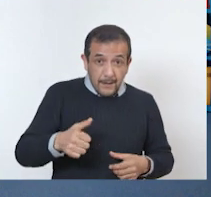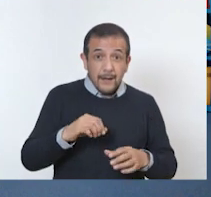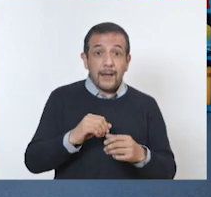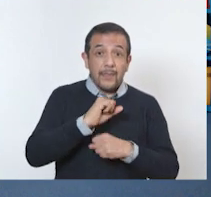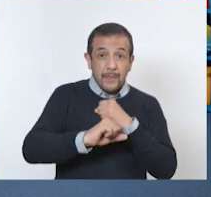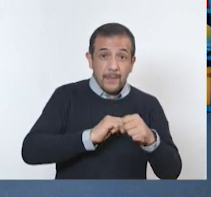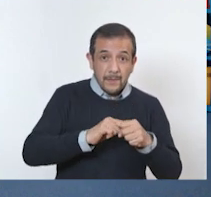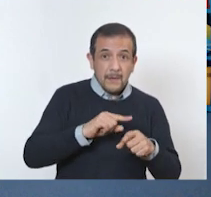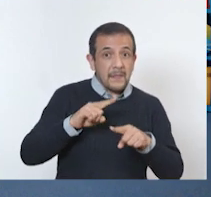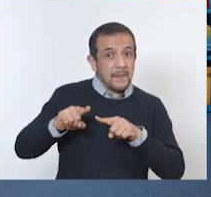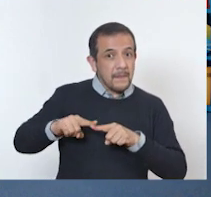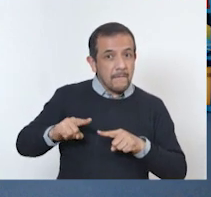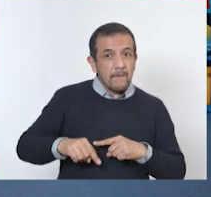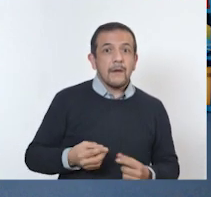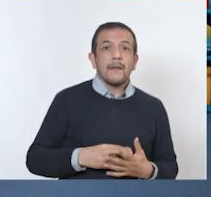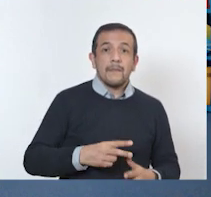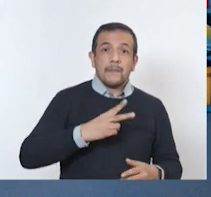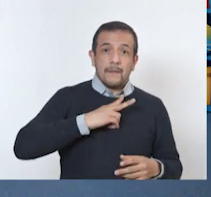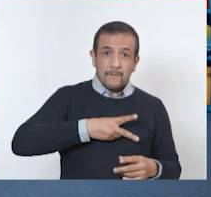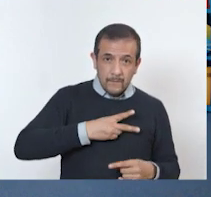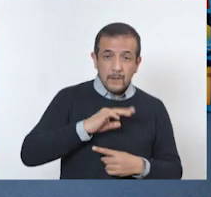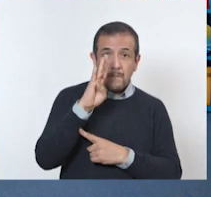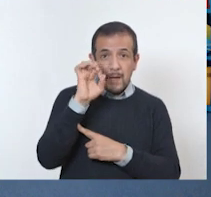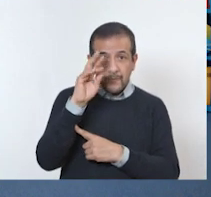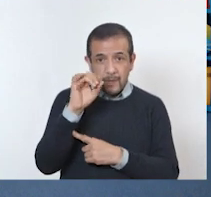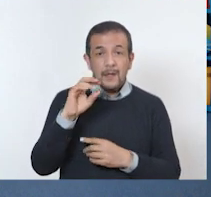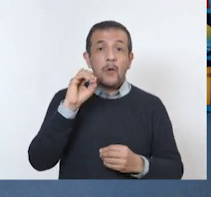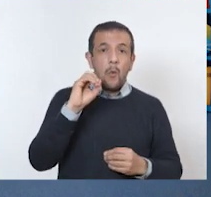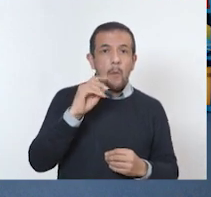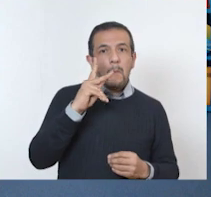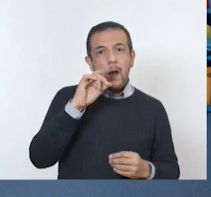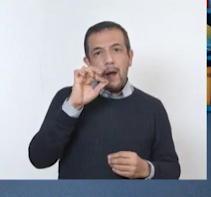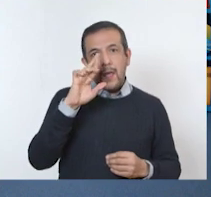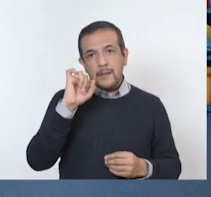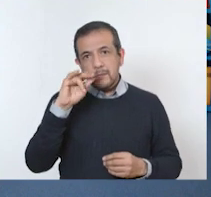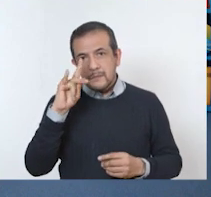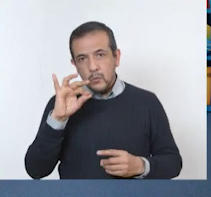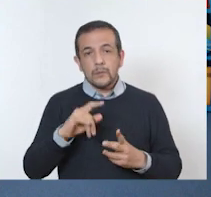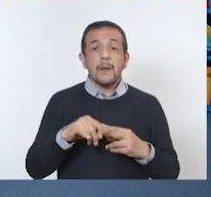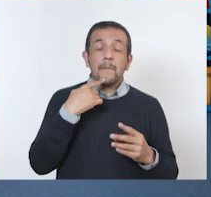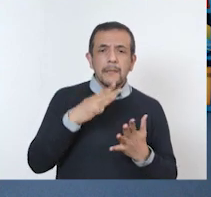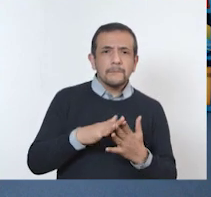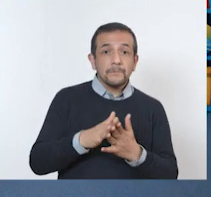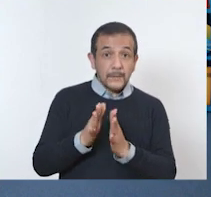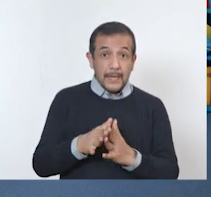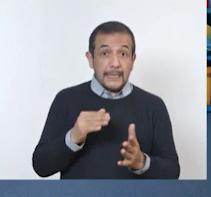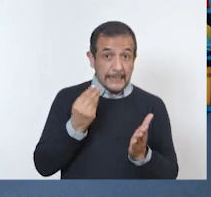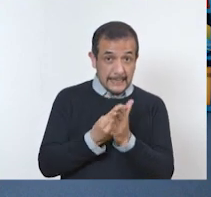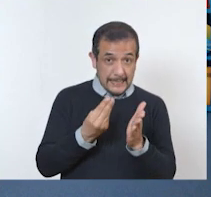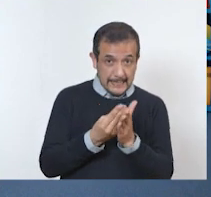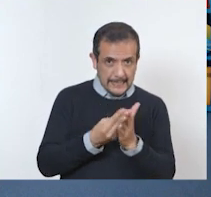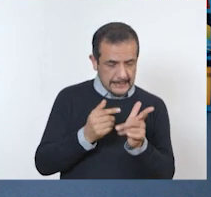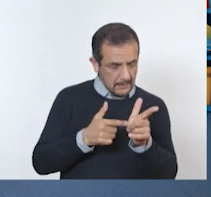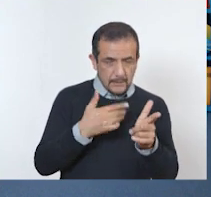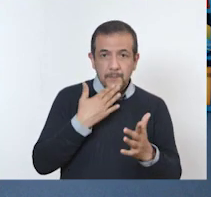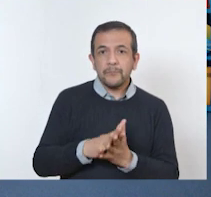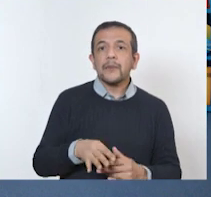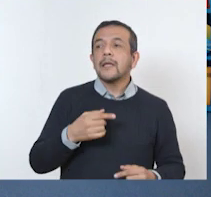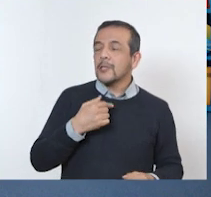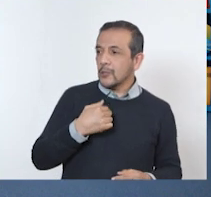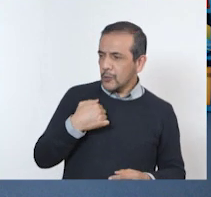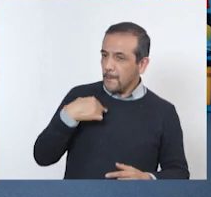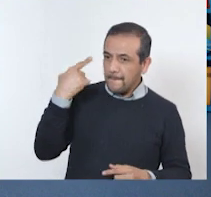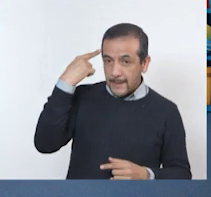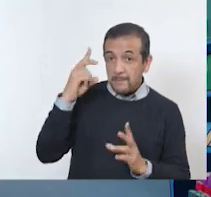bacterias, virus o parásitos. Pero bueno, siguiendo con nuestra clase, fíjense que unos de mis vecinos tienen